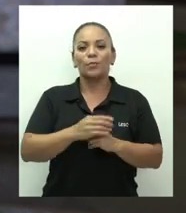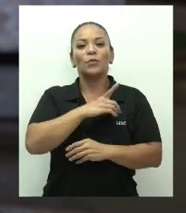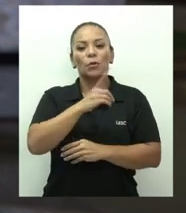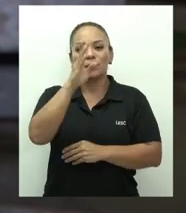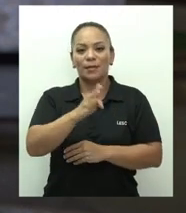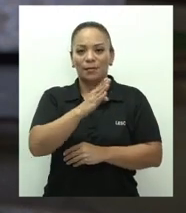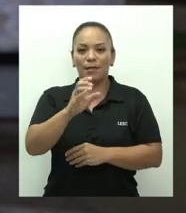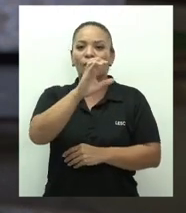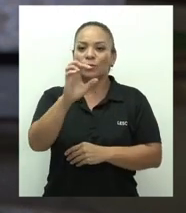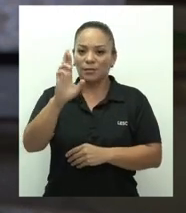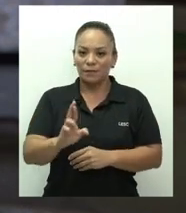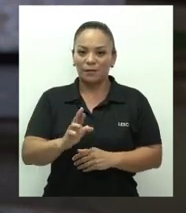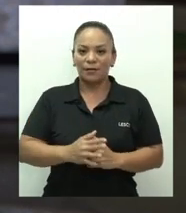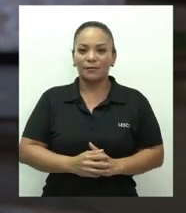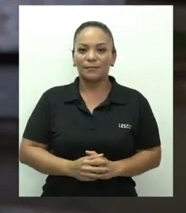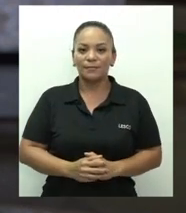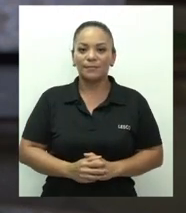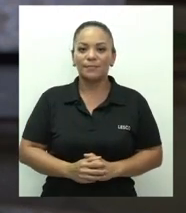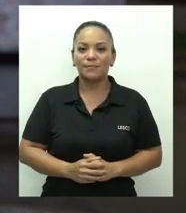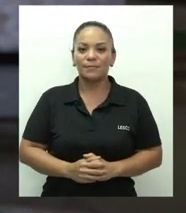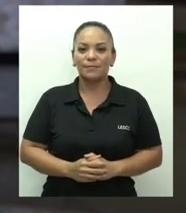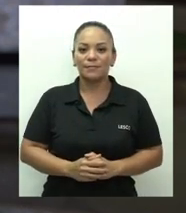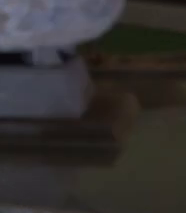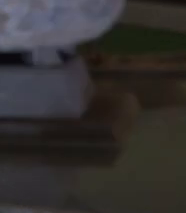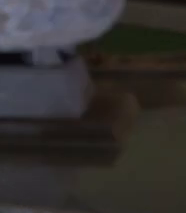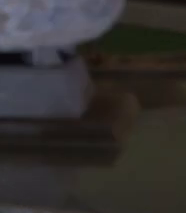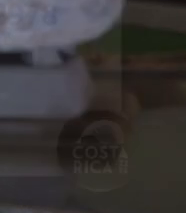solidario. Que Dios bendiga Costa Rica.